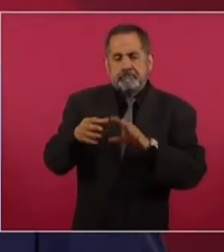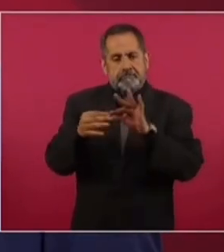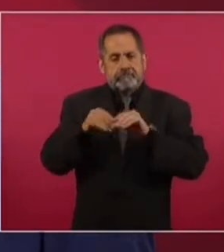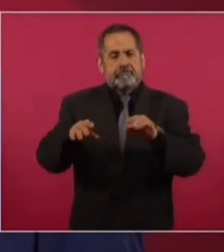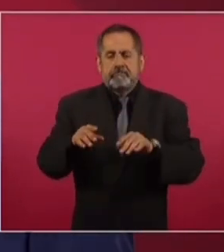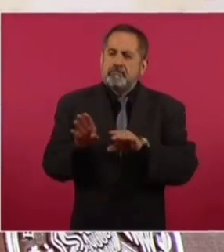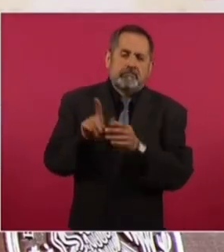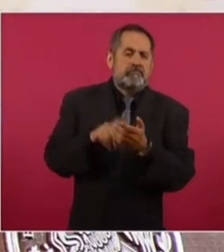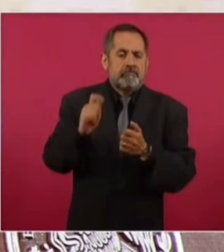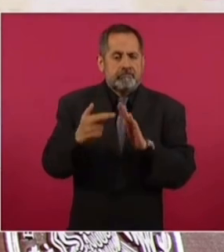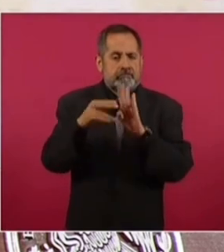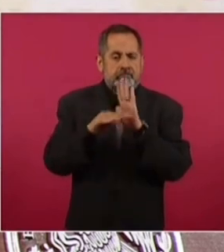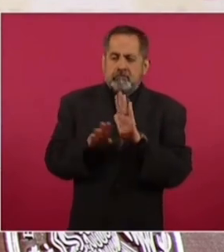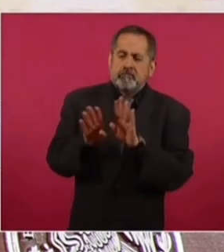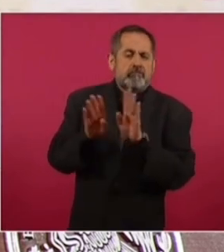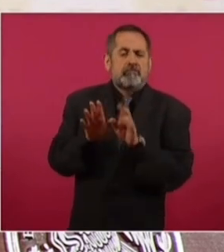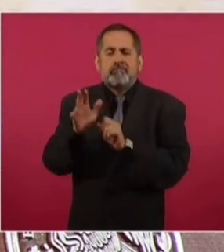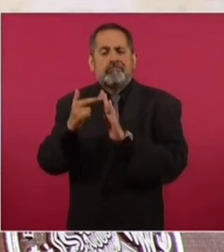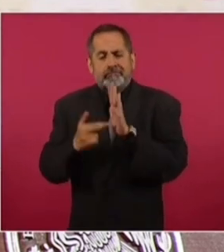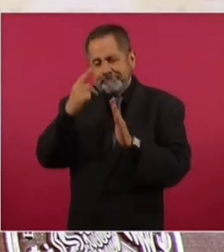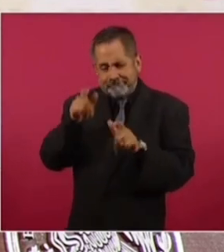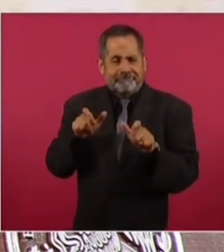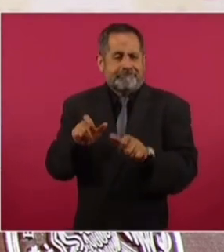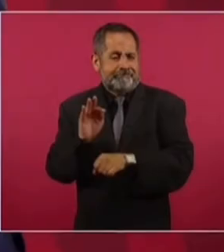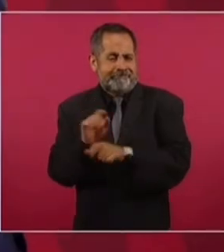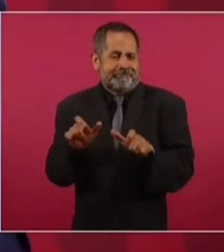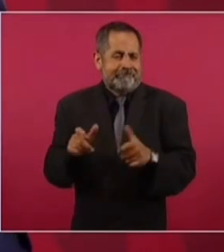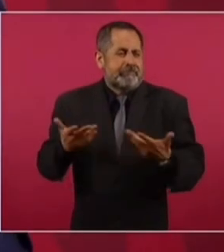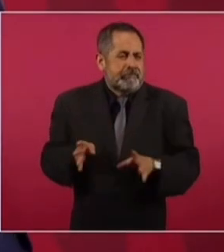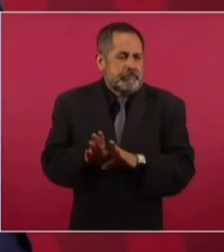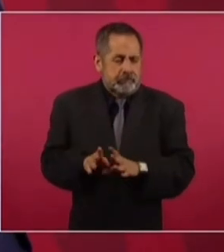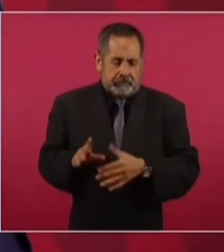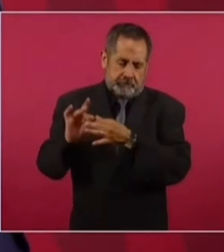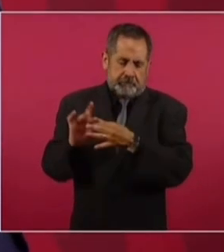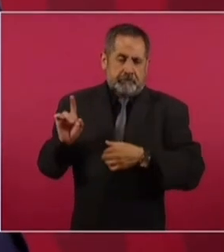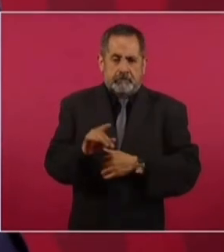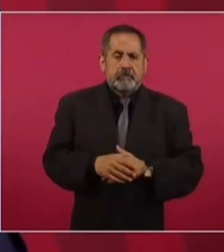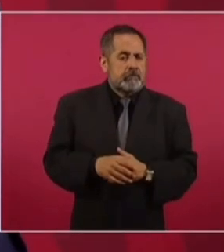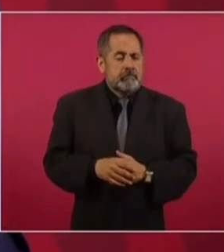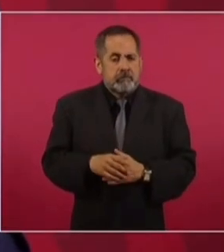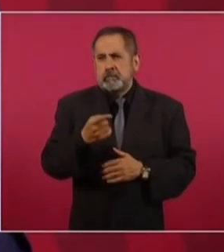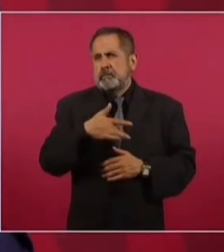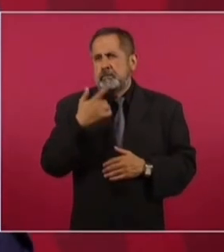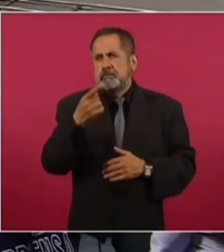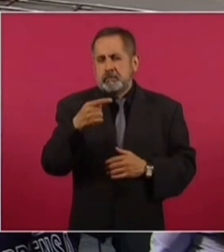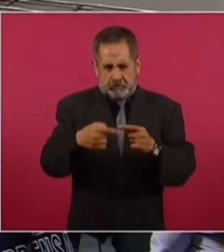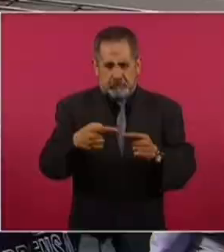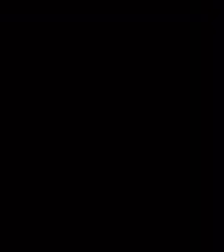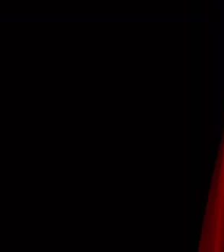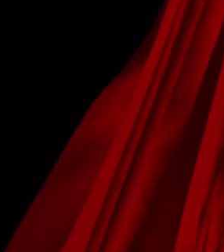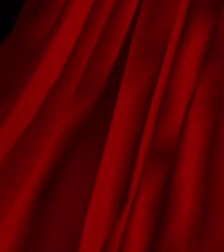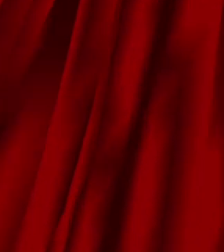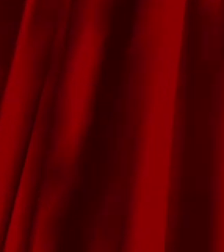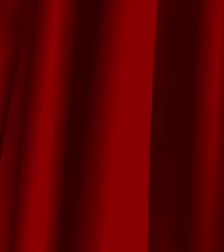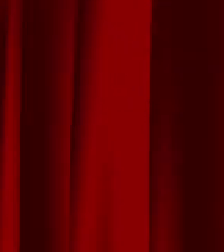la explicación del funcionamiento de la protección a periodistas. Lo vamos a hacer, si les parece, la semana próxima.